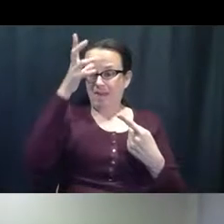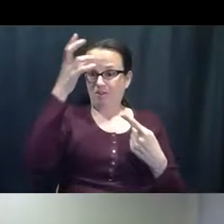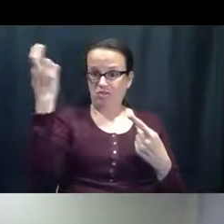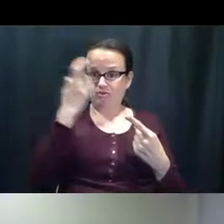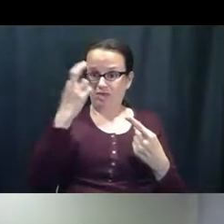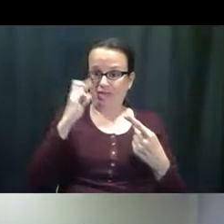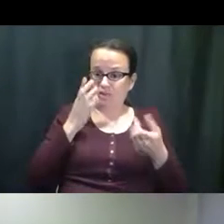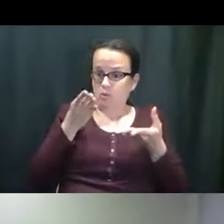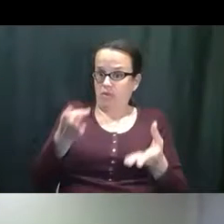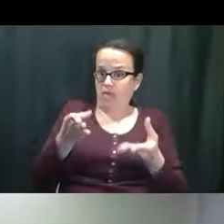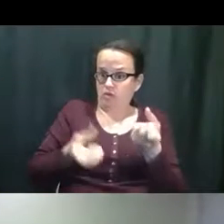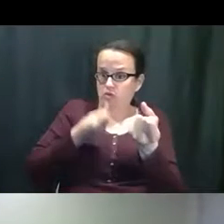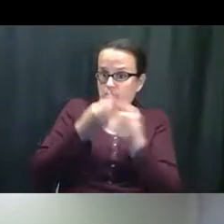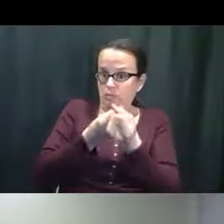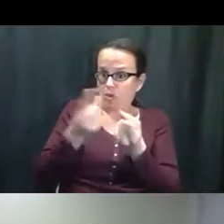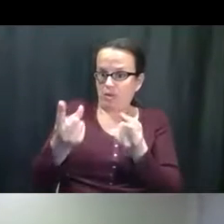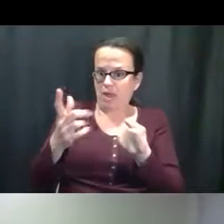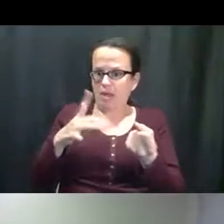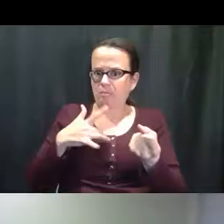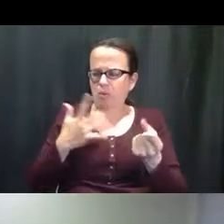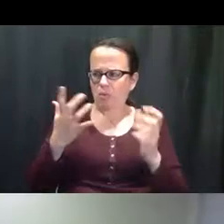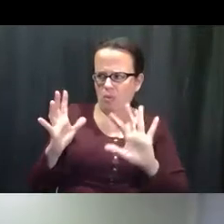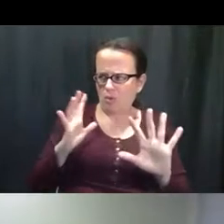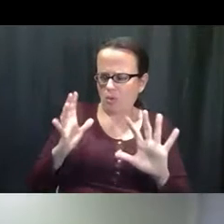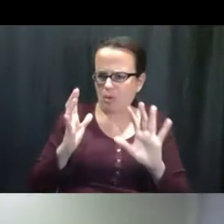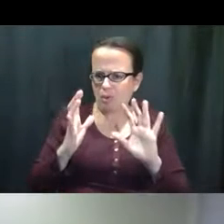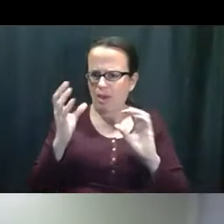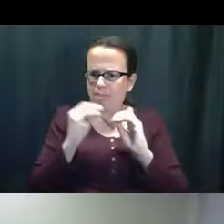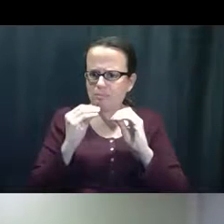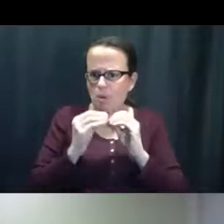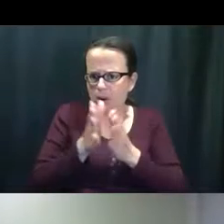y los padres se dan cuenta que se daban cuenta que estamos ahí para ellos